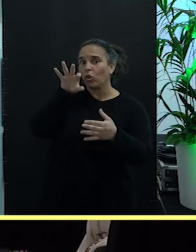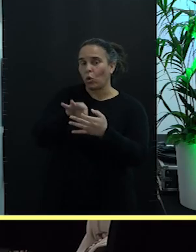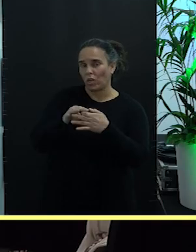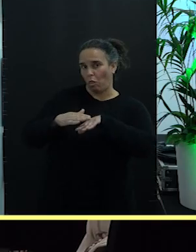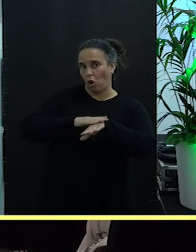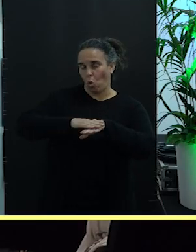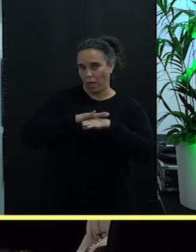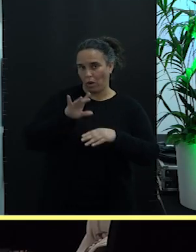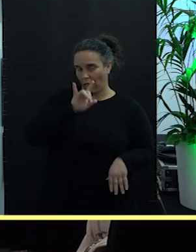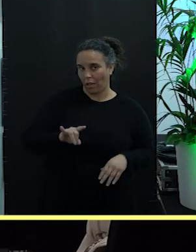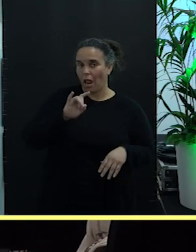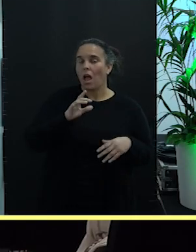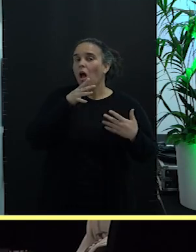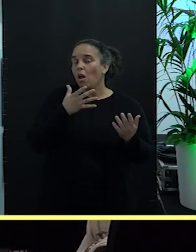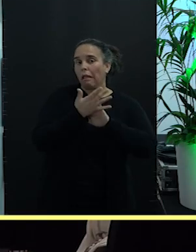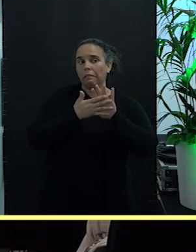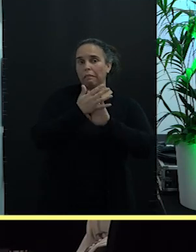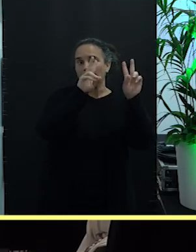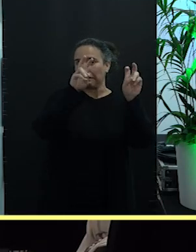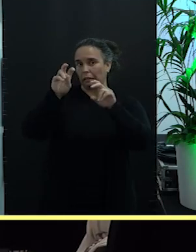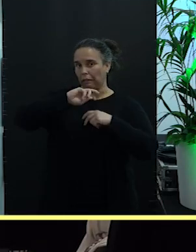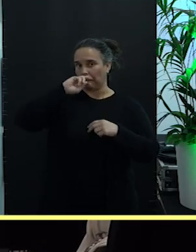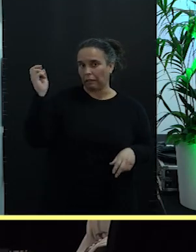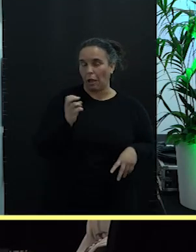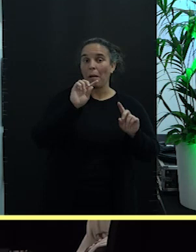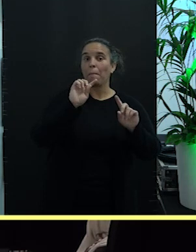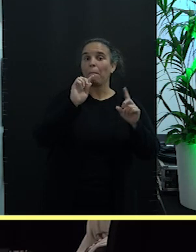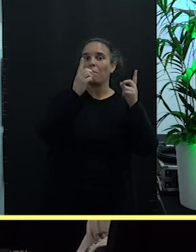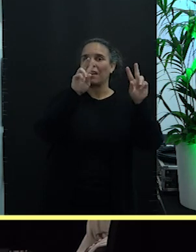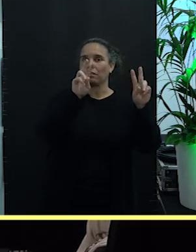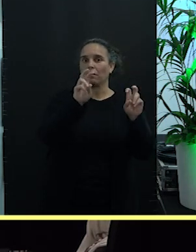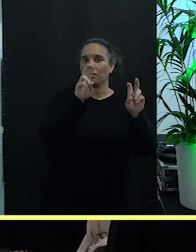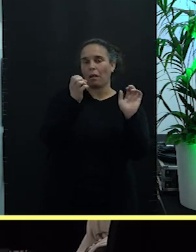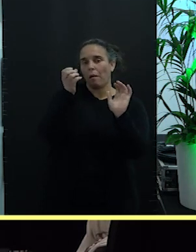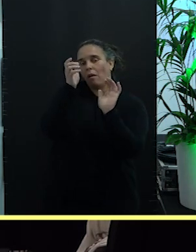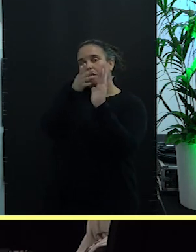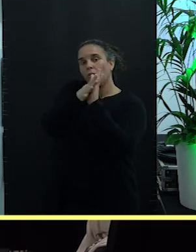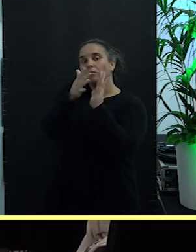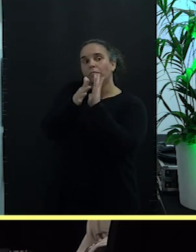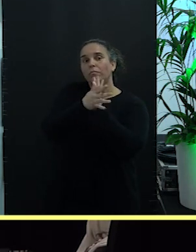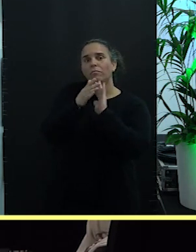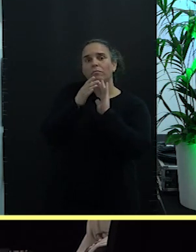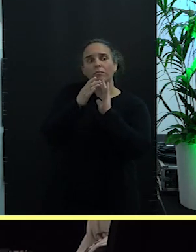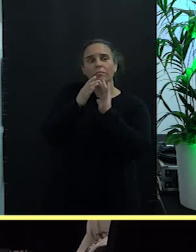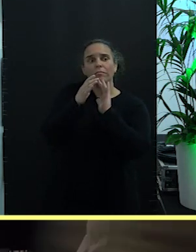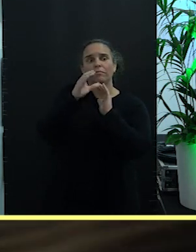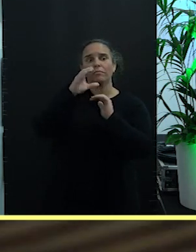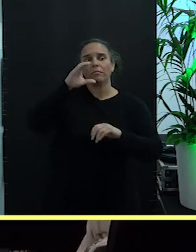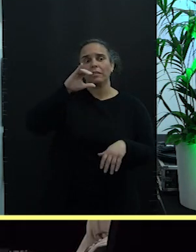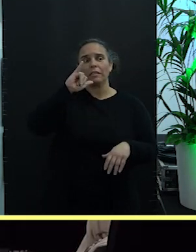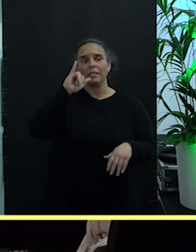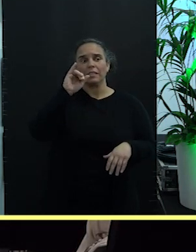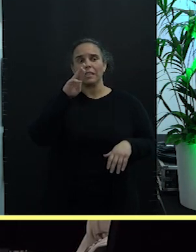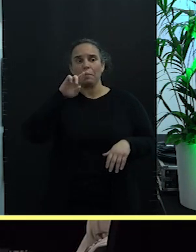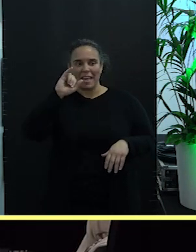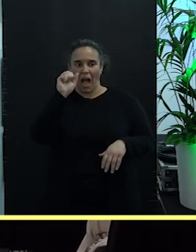...de diversos temas. El primero de ellos es el que nos va a exponer a continuación Ciprián Rivas Fernández, Director General de